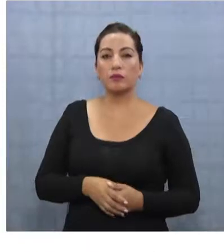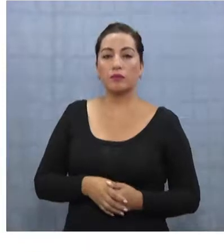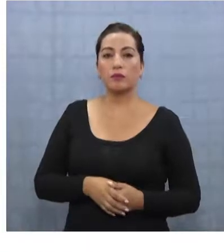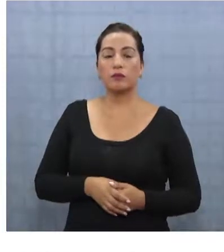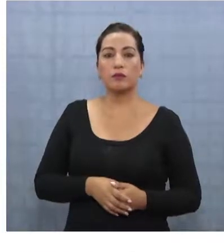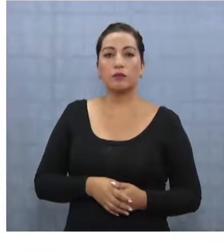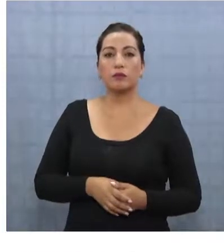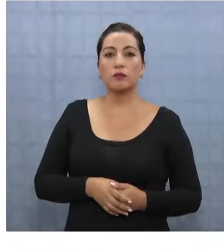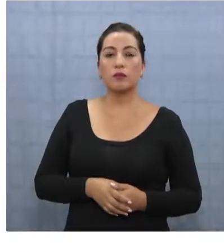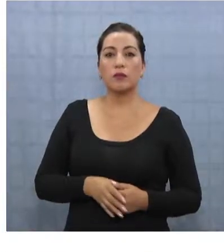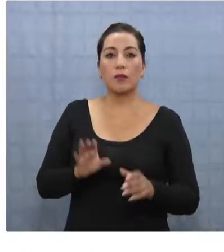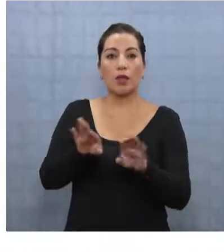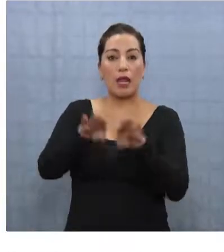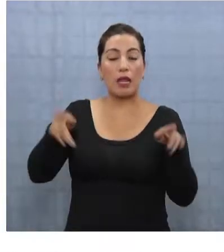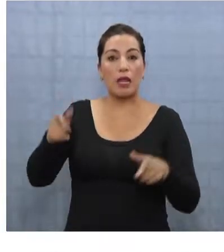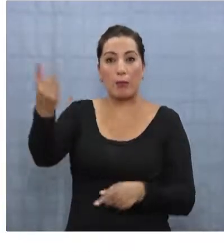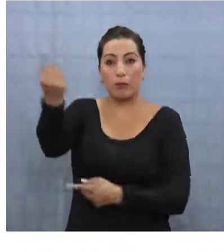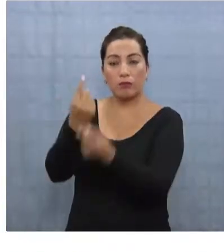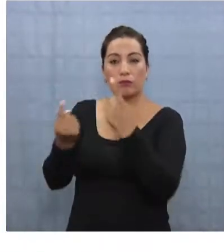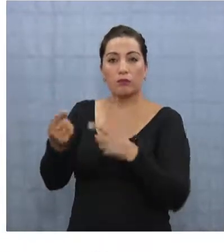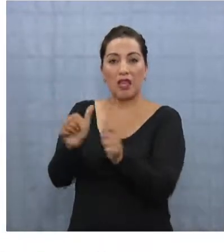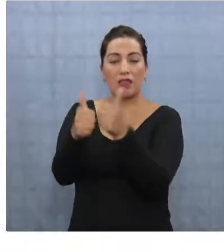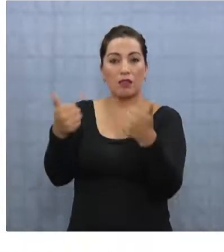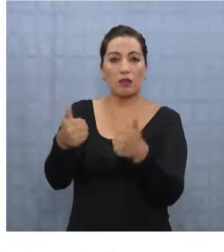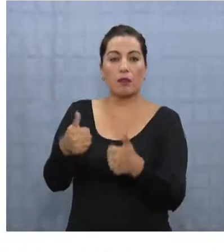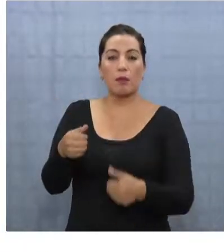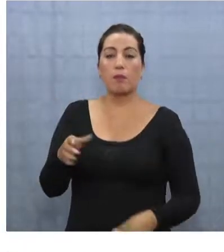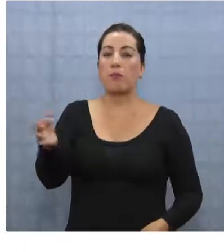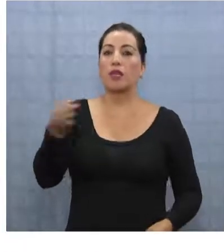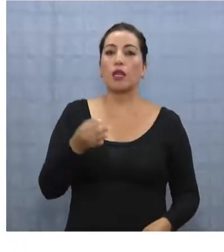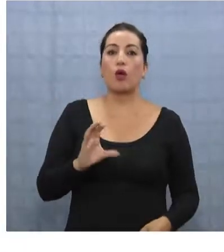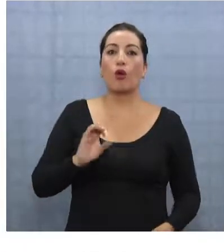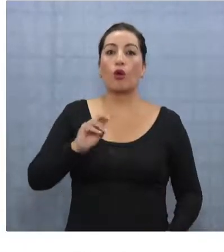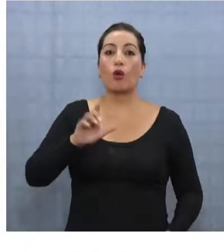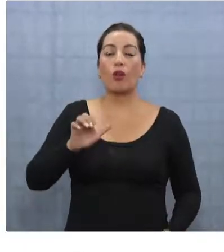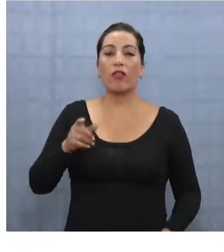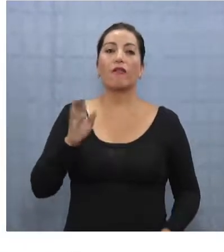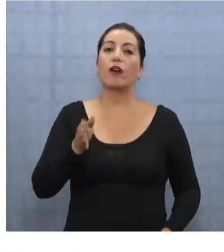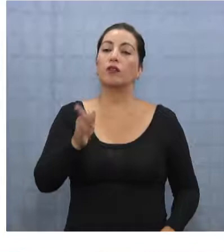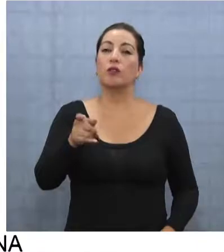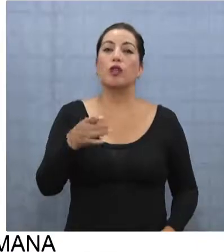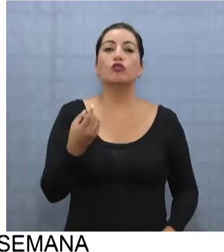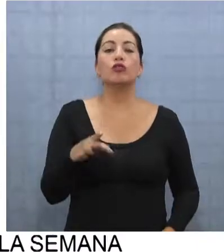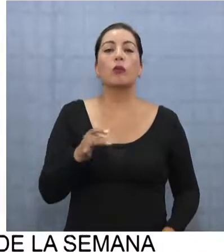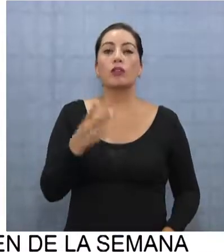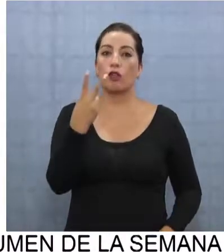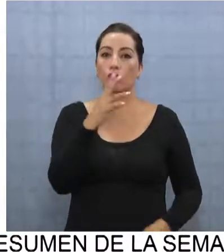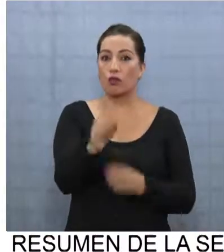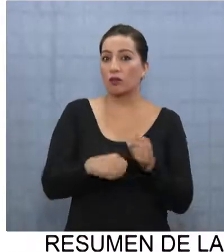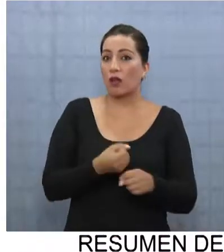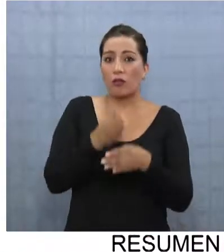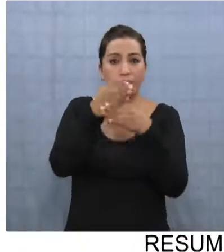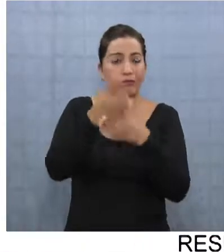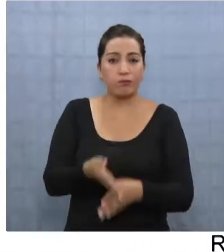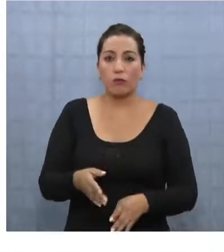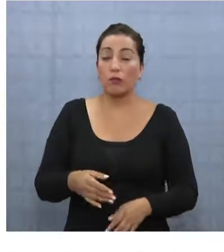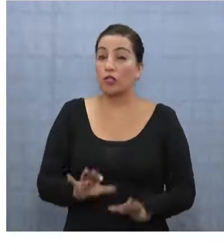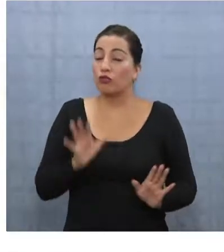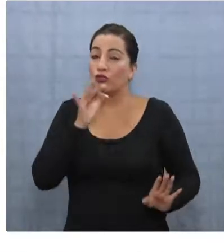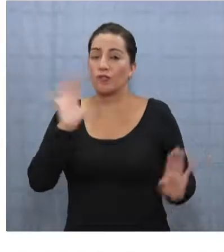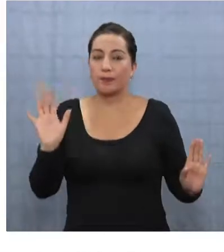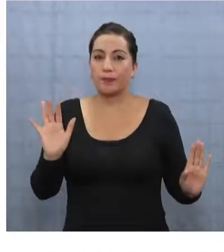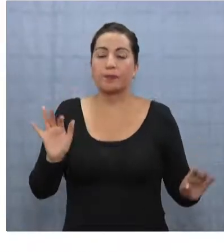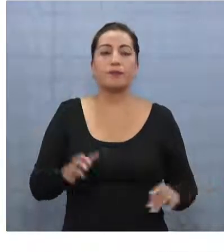y según los que llegaron ahí a la mesa, dijeron que no, que el CODE iba a seguir allá, era por dos años nomás acá, no sé si será o no,